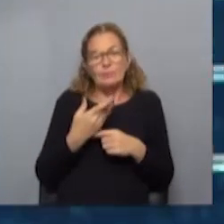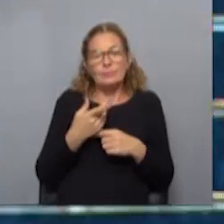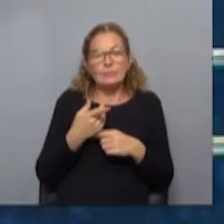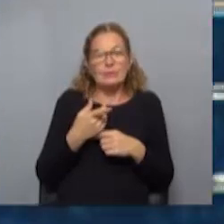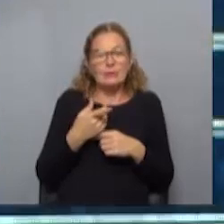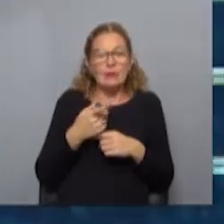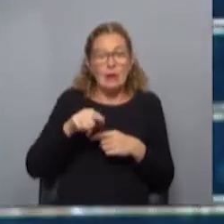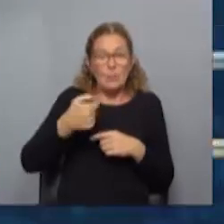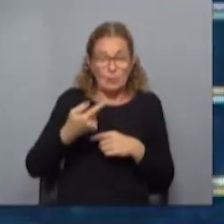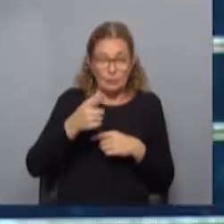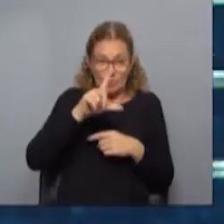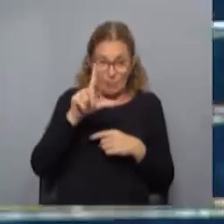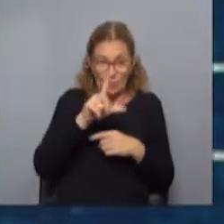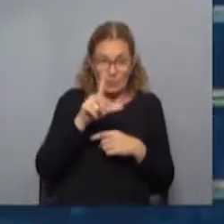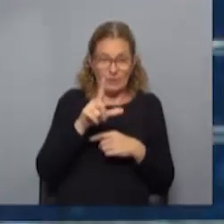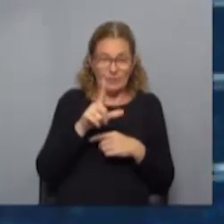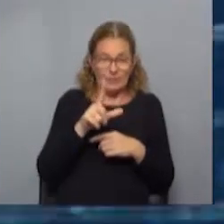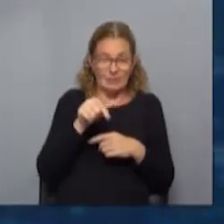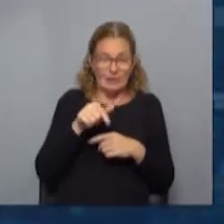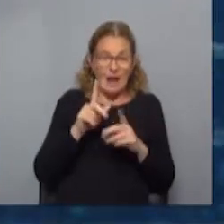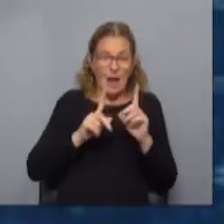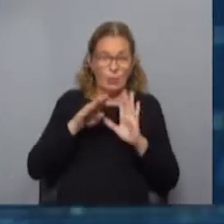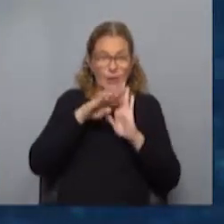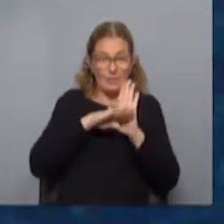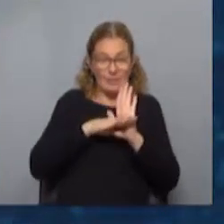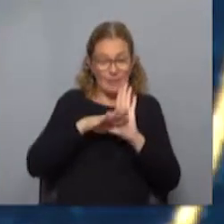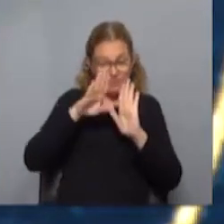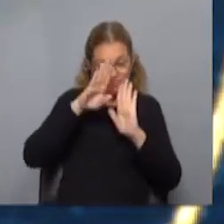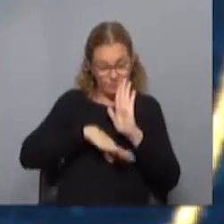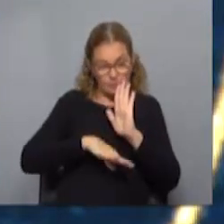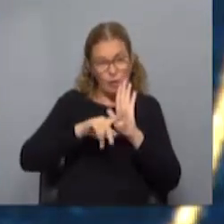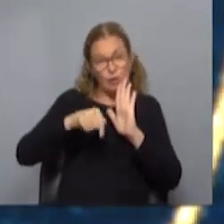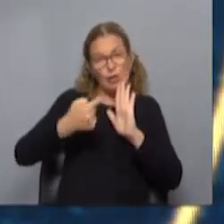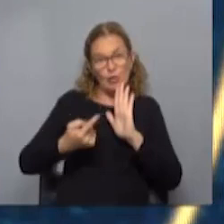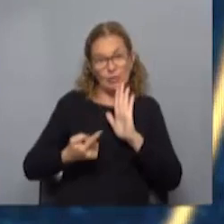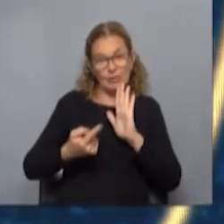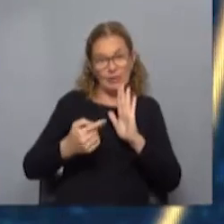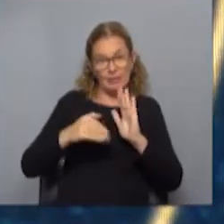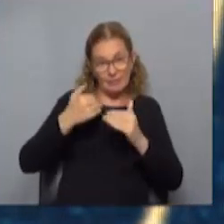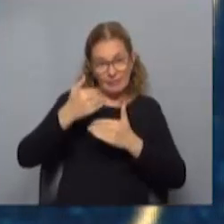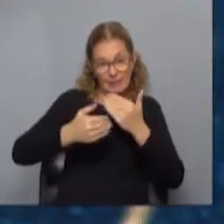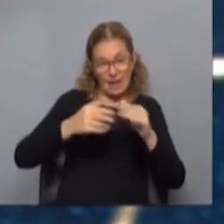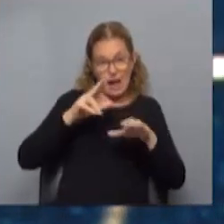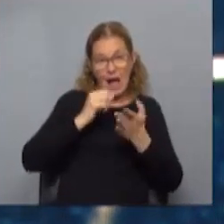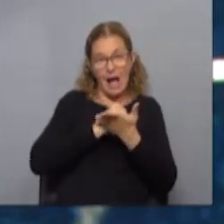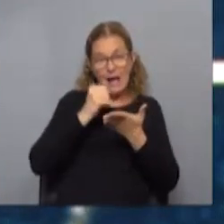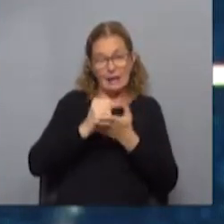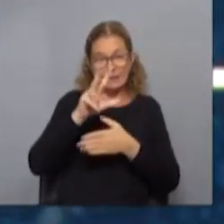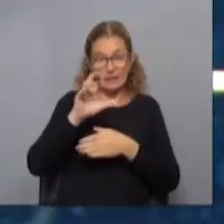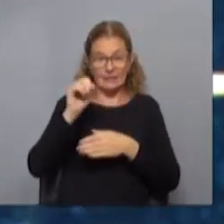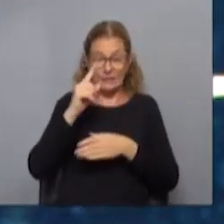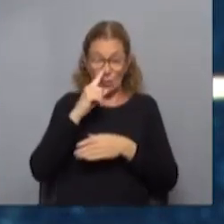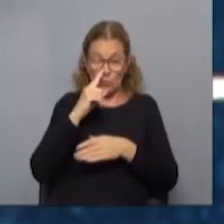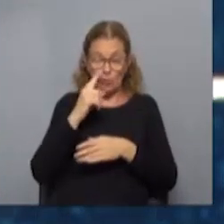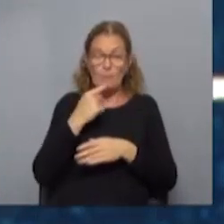del próximo lunes, que algunas medidas caen y otras se mantienen hasta el 30 de junio, como es la